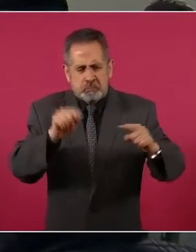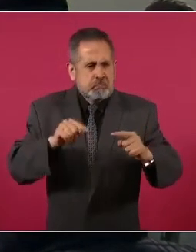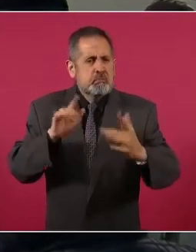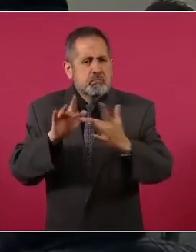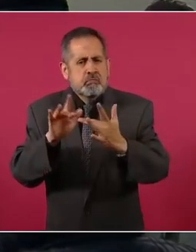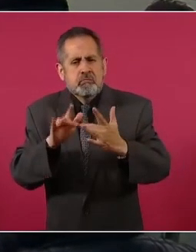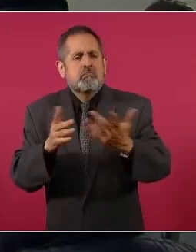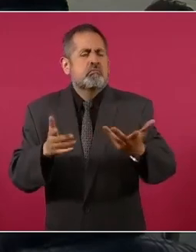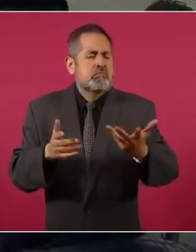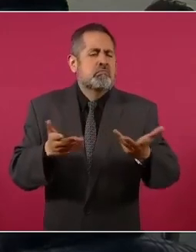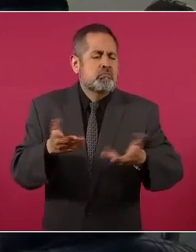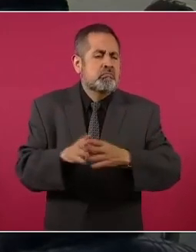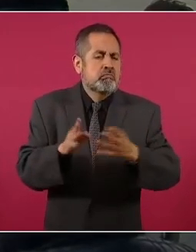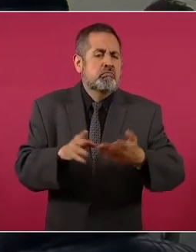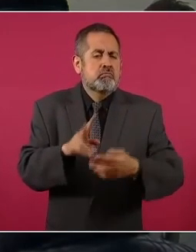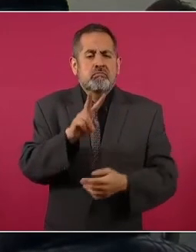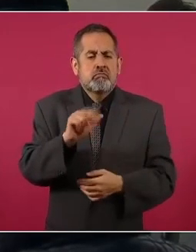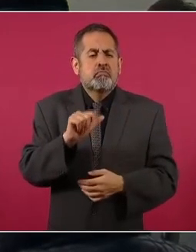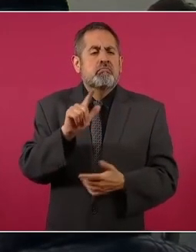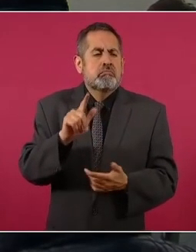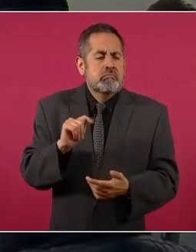y les pregunto cómo les va.